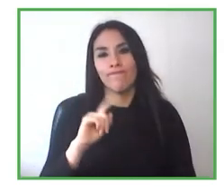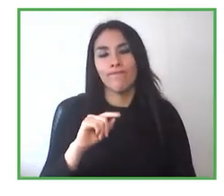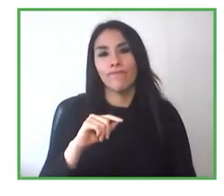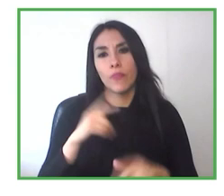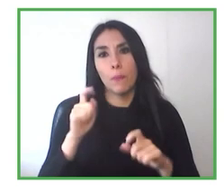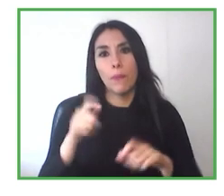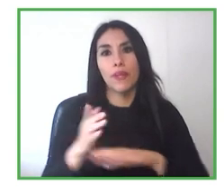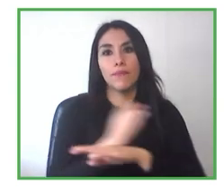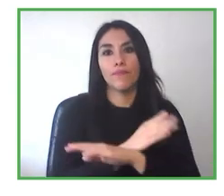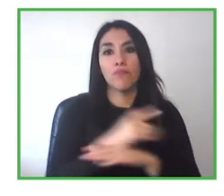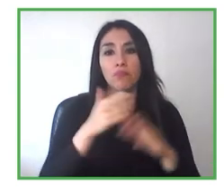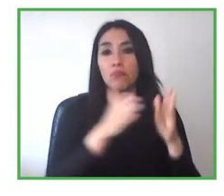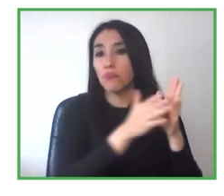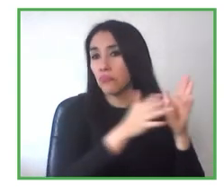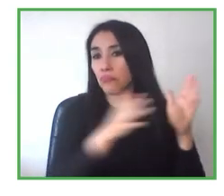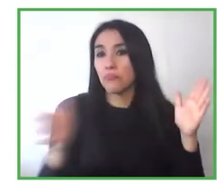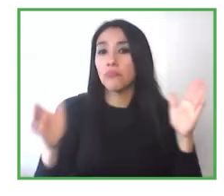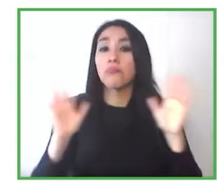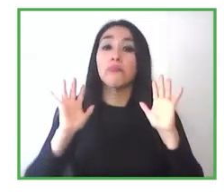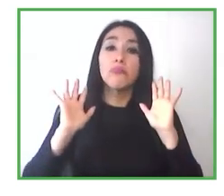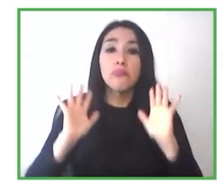drásticos, para hacer también un,